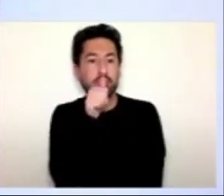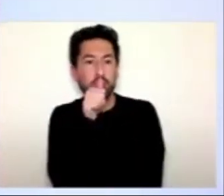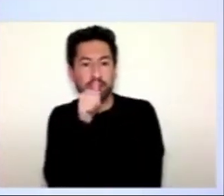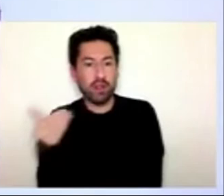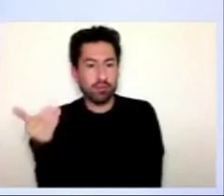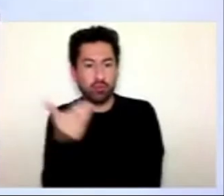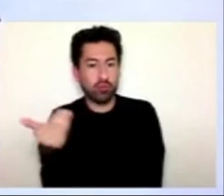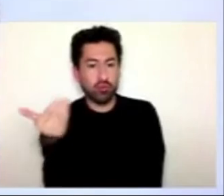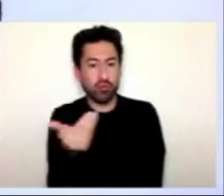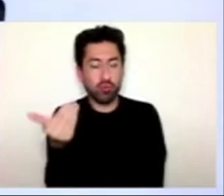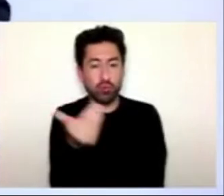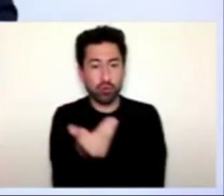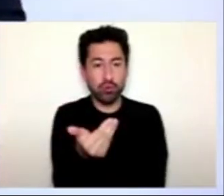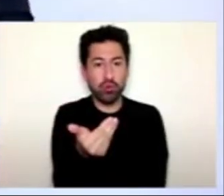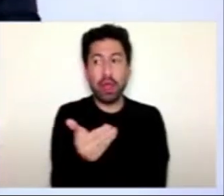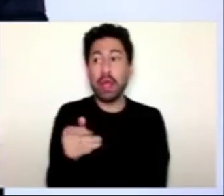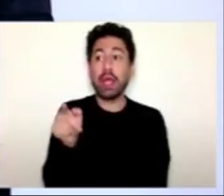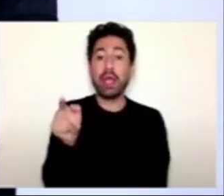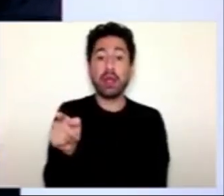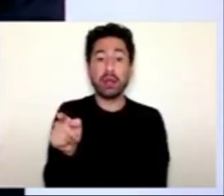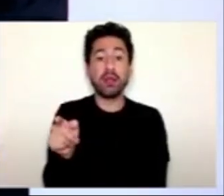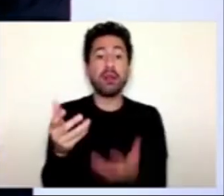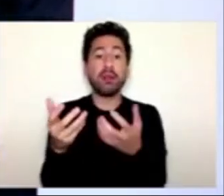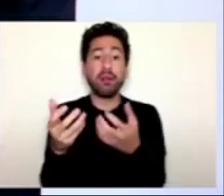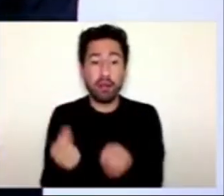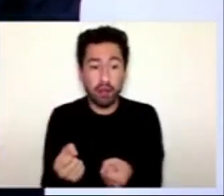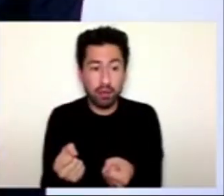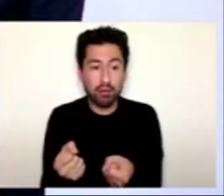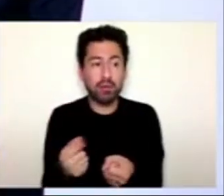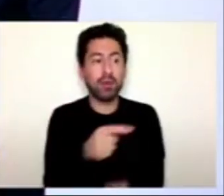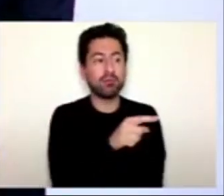estado con participación del grupo BID.